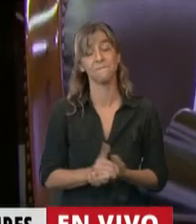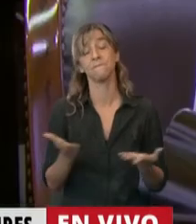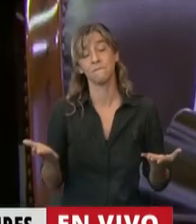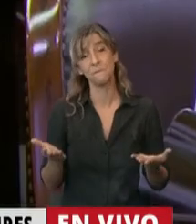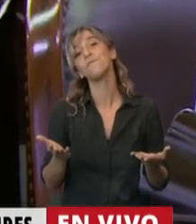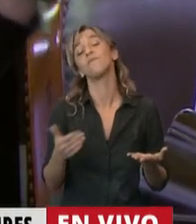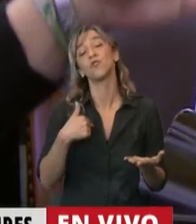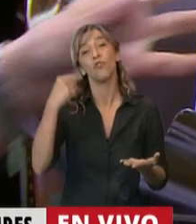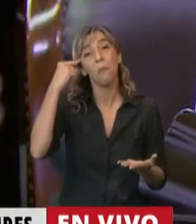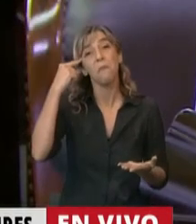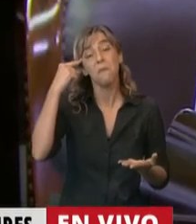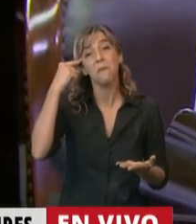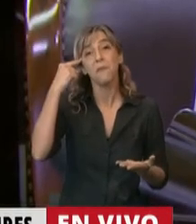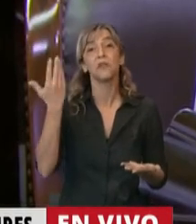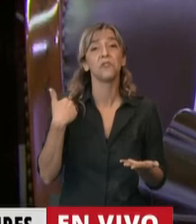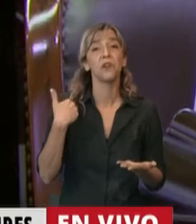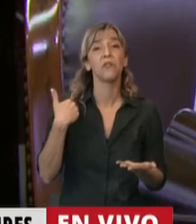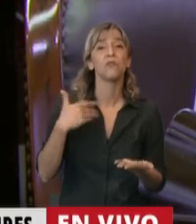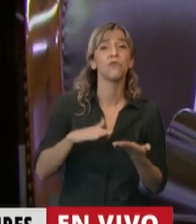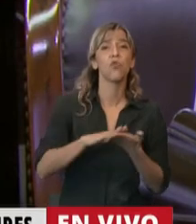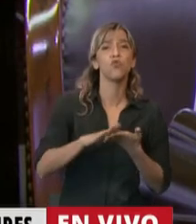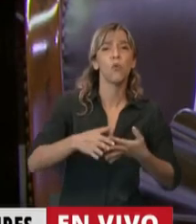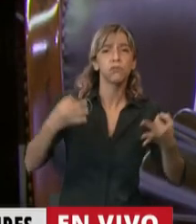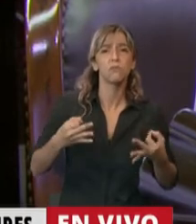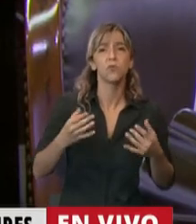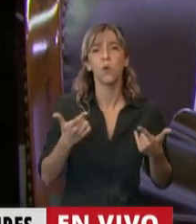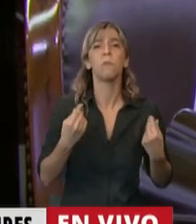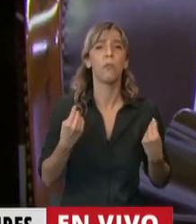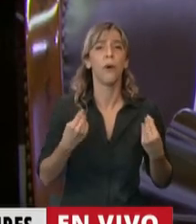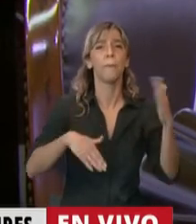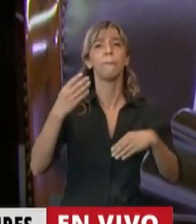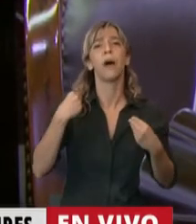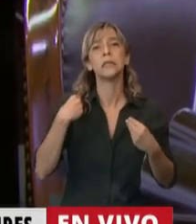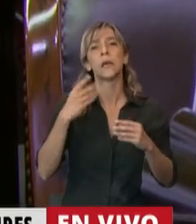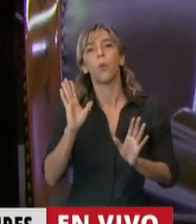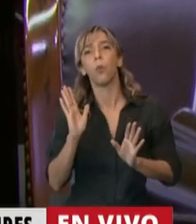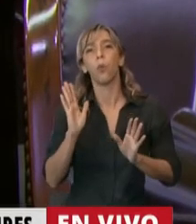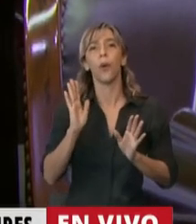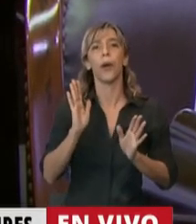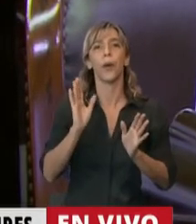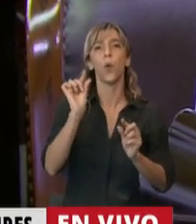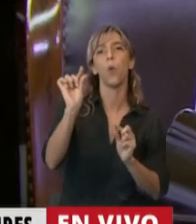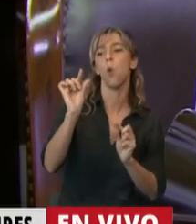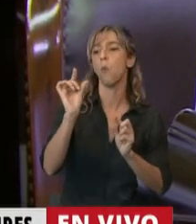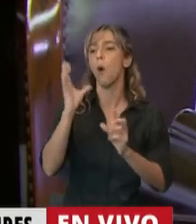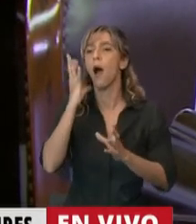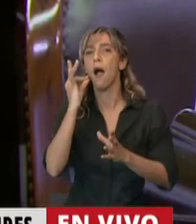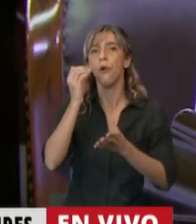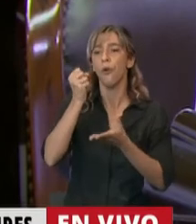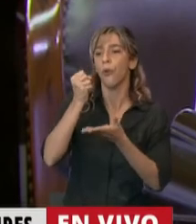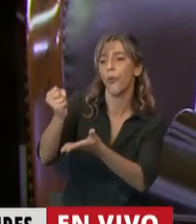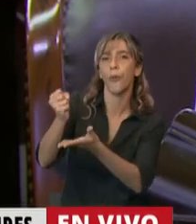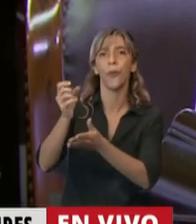un subsidio por acá, un bolsón de alimentos por allá, no resuelve el problema de que